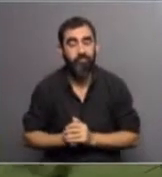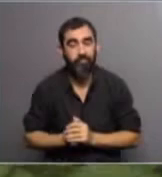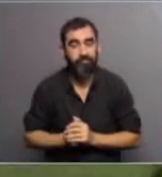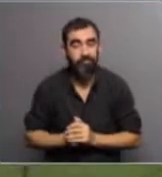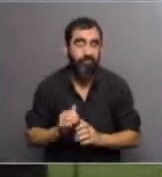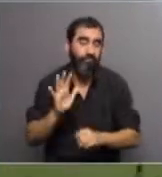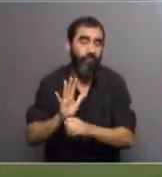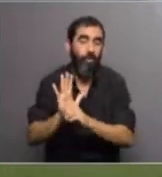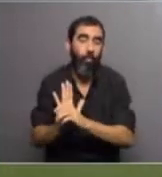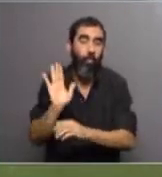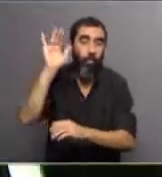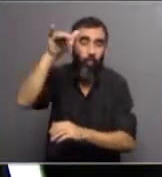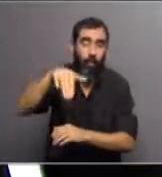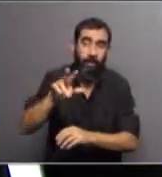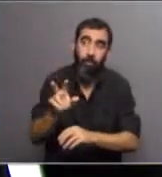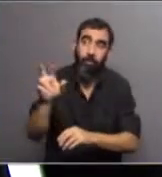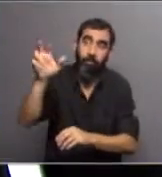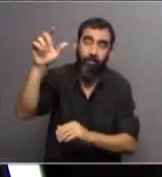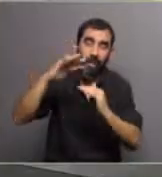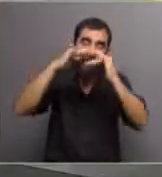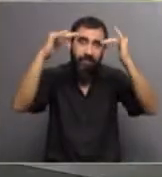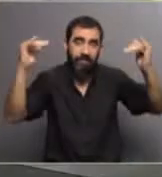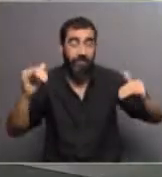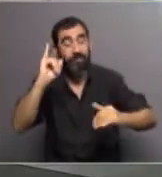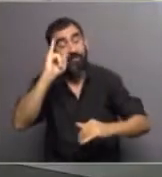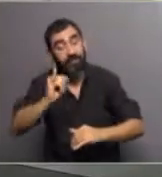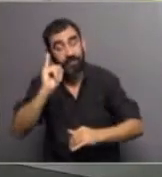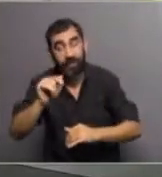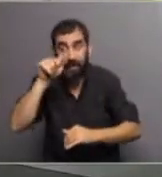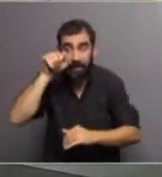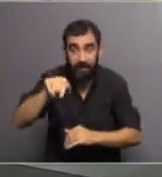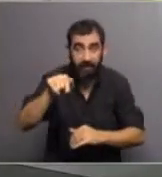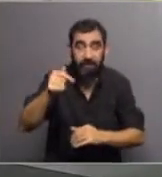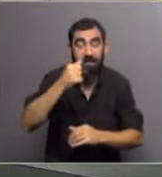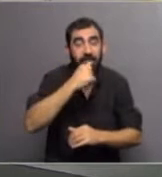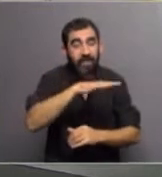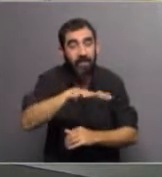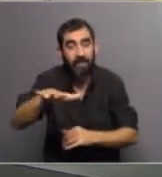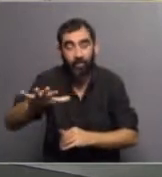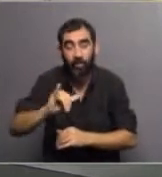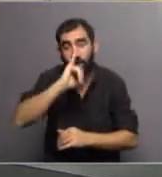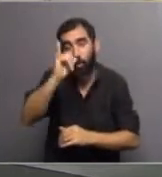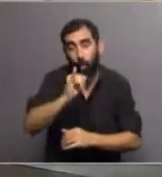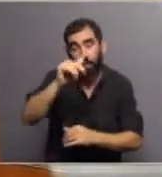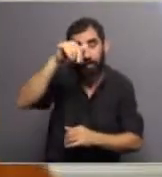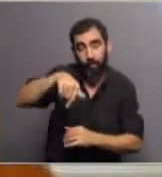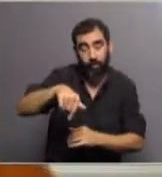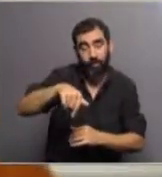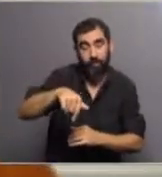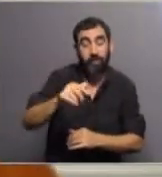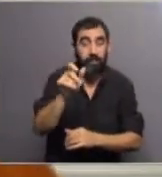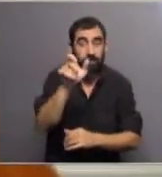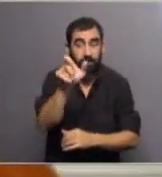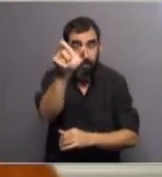para ir por el lado de la música. Ahí está. Y, bueno, ahí está la historia que vamos a contar hoy, la historia de Daniel Altschuler,